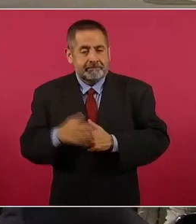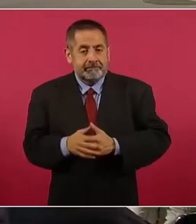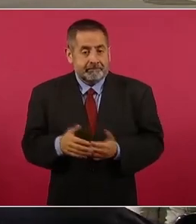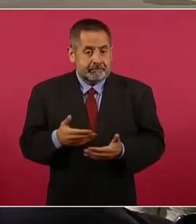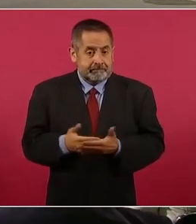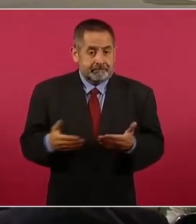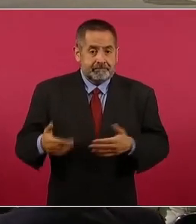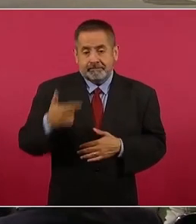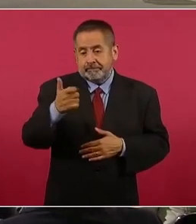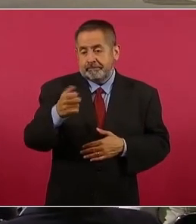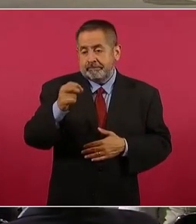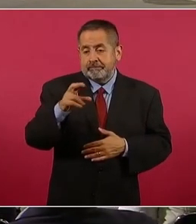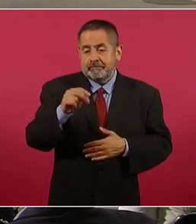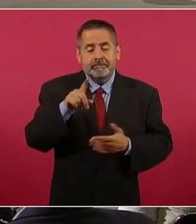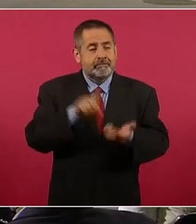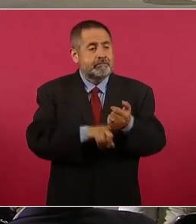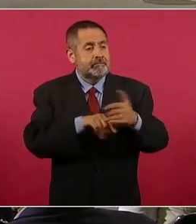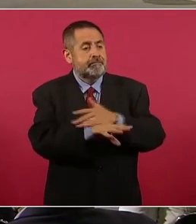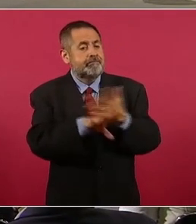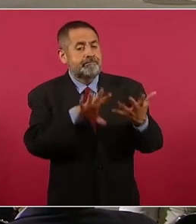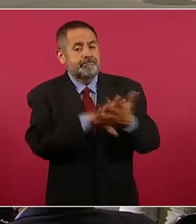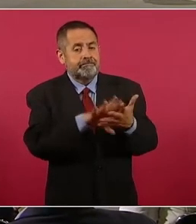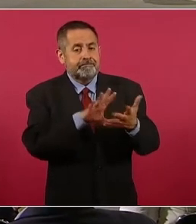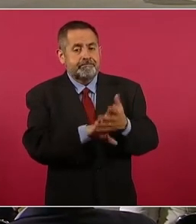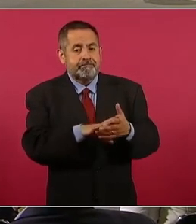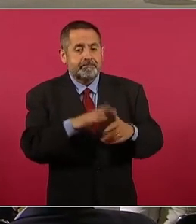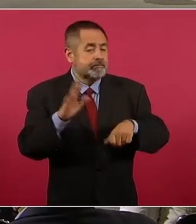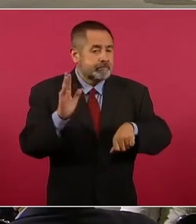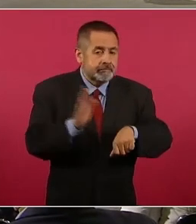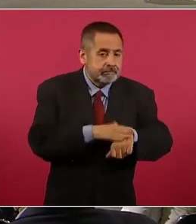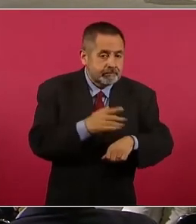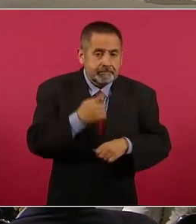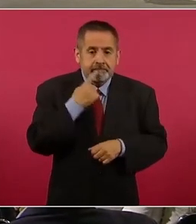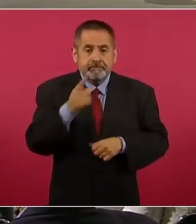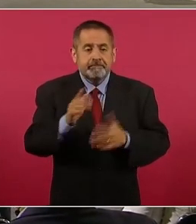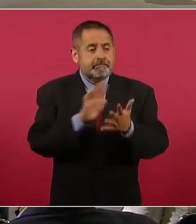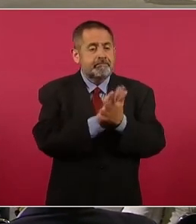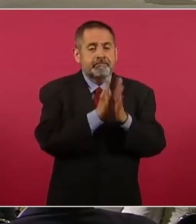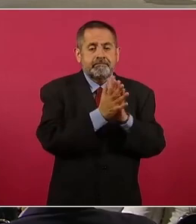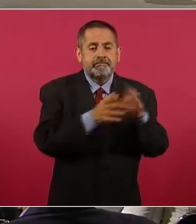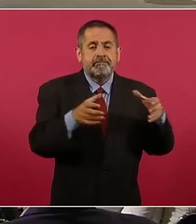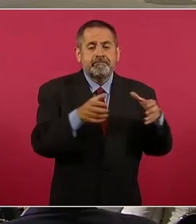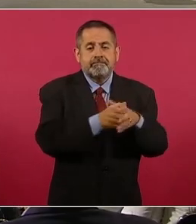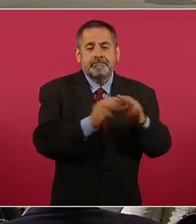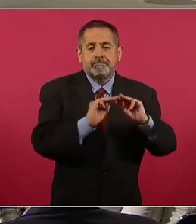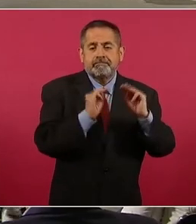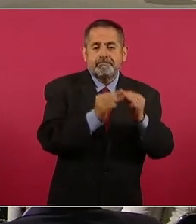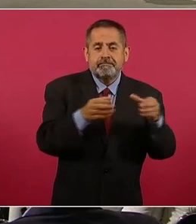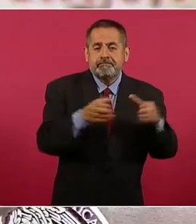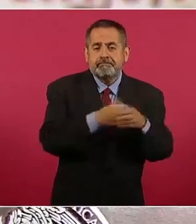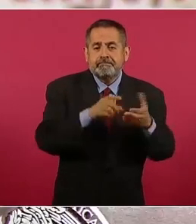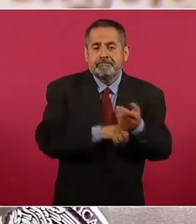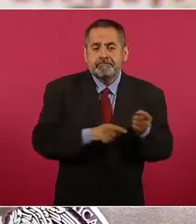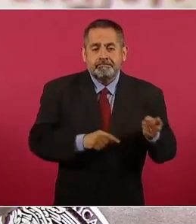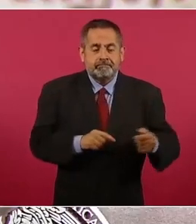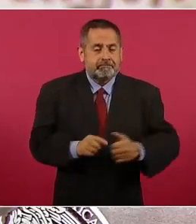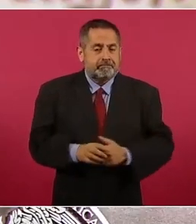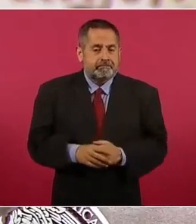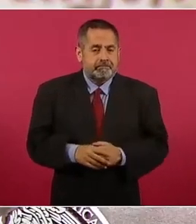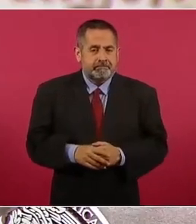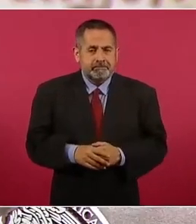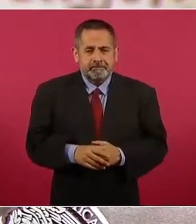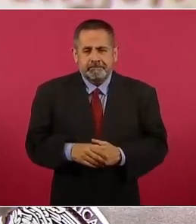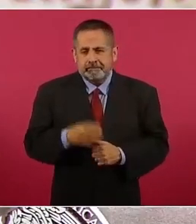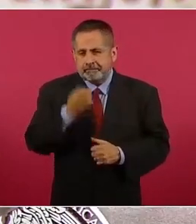García Luna está preso en Estados Unidos, acusado de tener nexos con el crimen organizado. Es